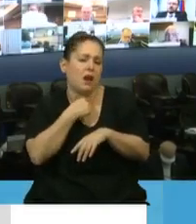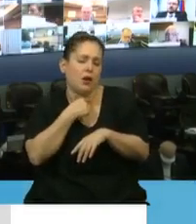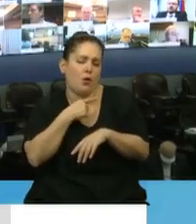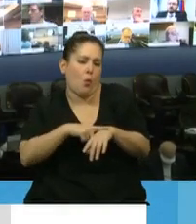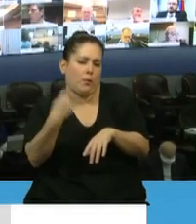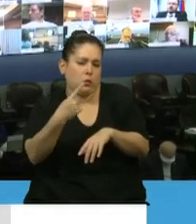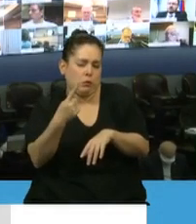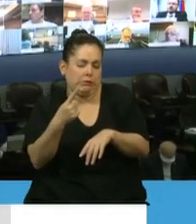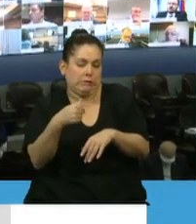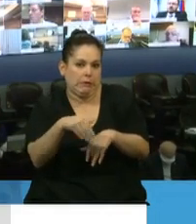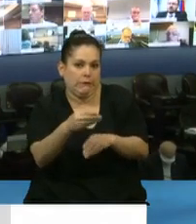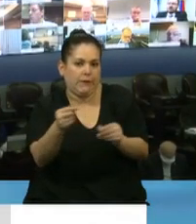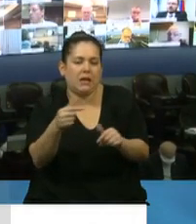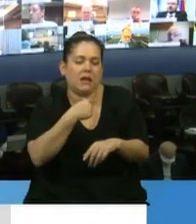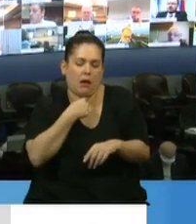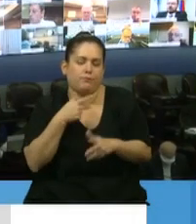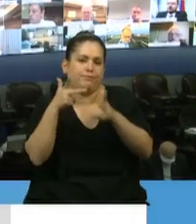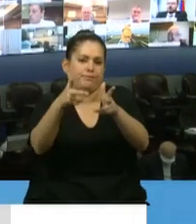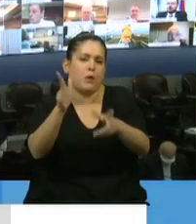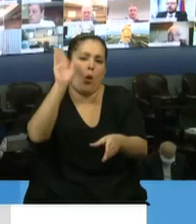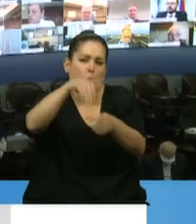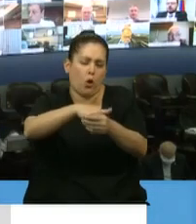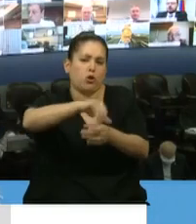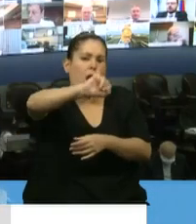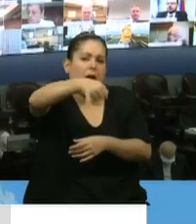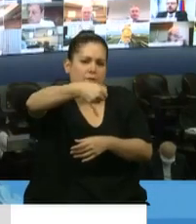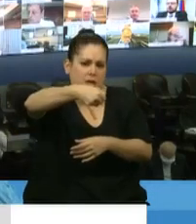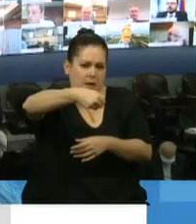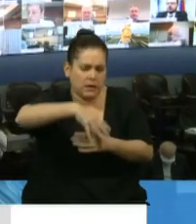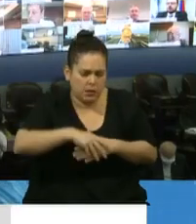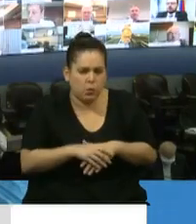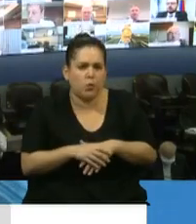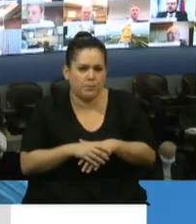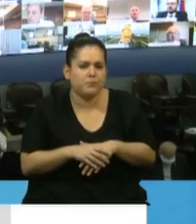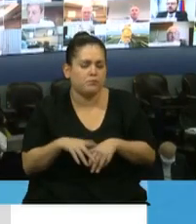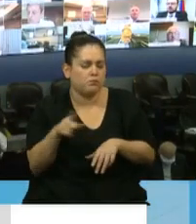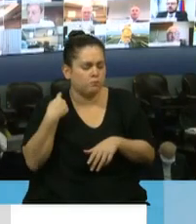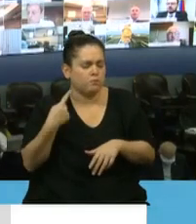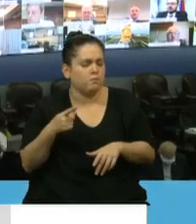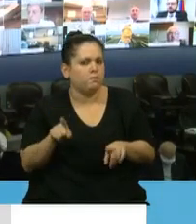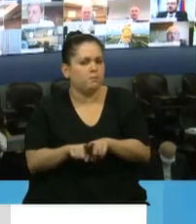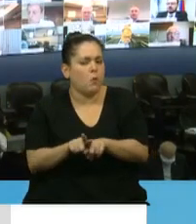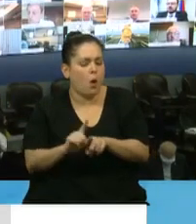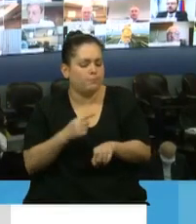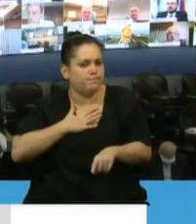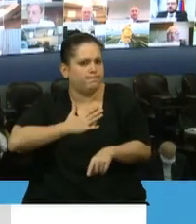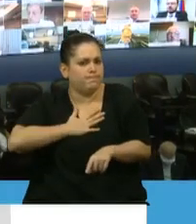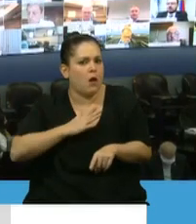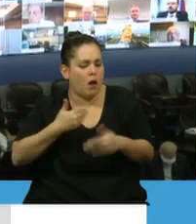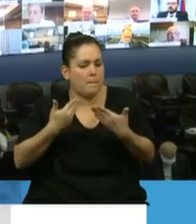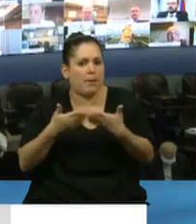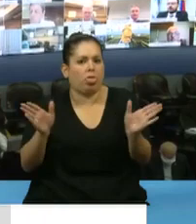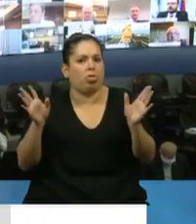adelantar el voto afirmativo de nuestro interbloque, la satisfacción de que en la reapertura del Parlamento